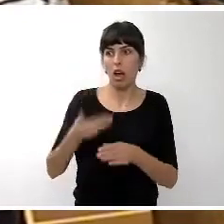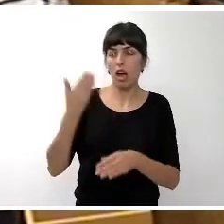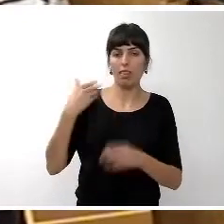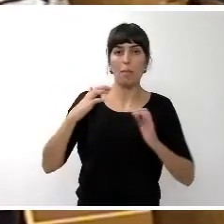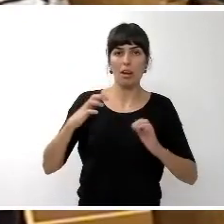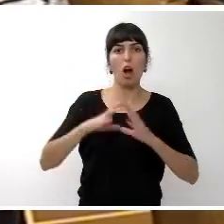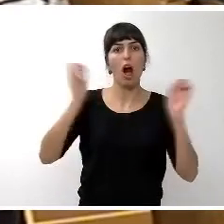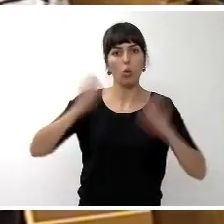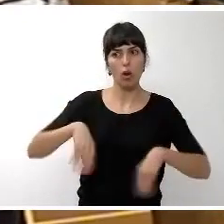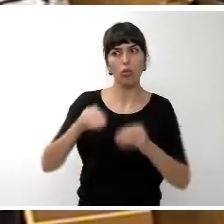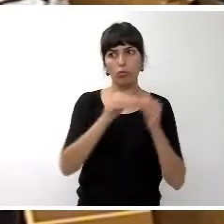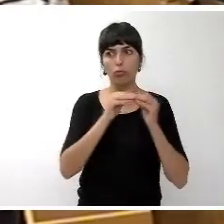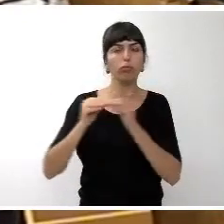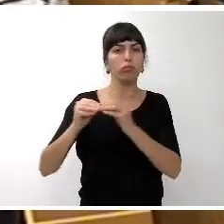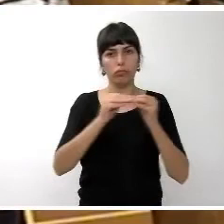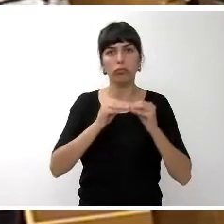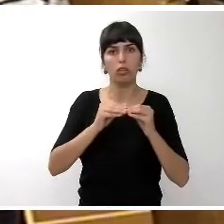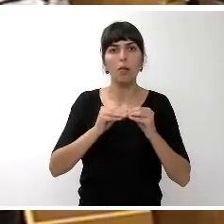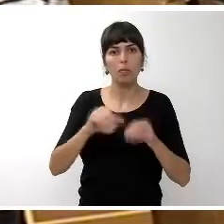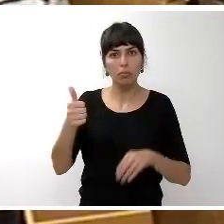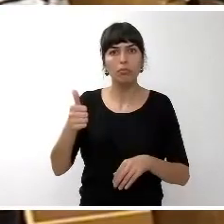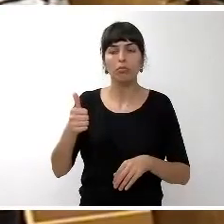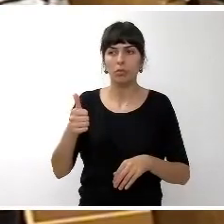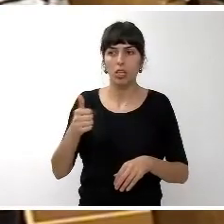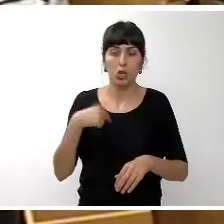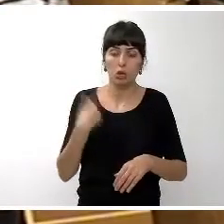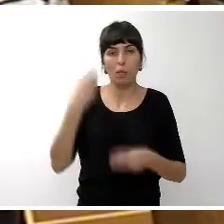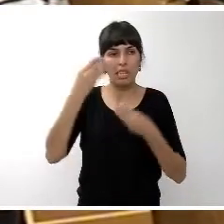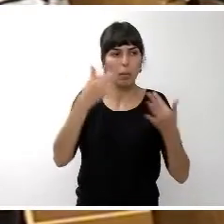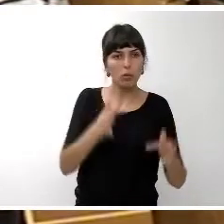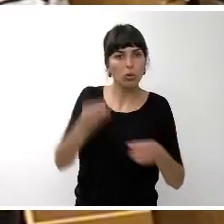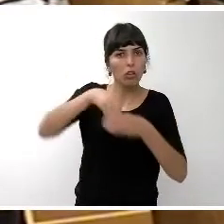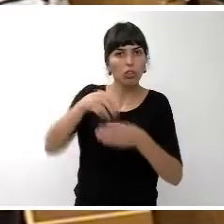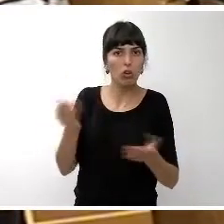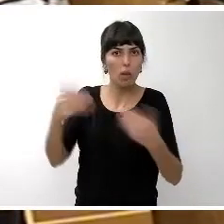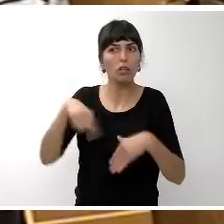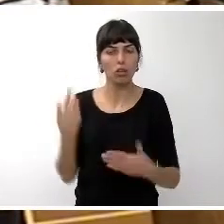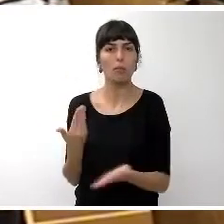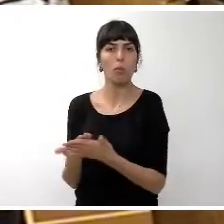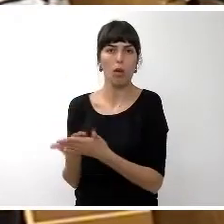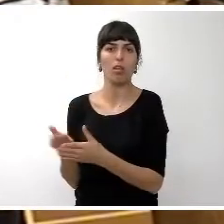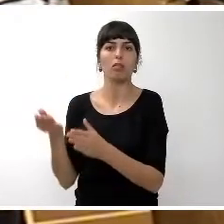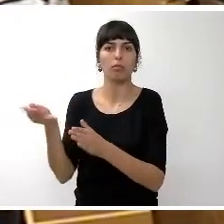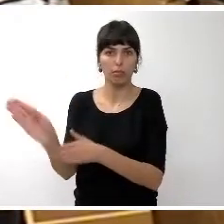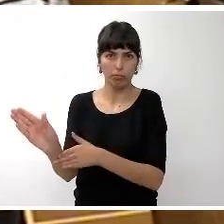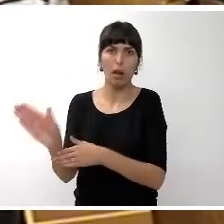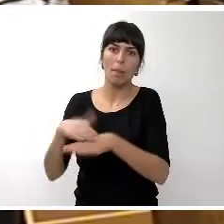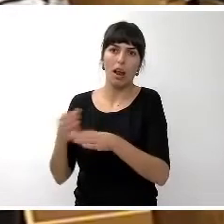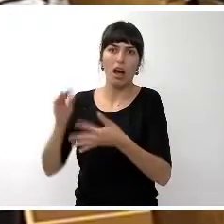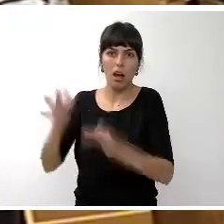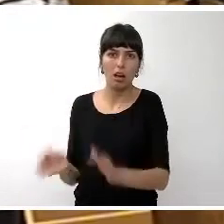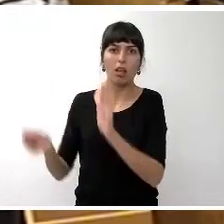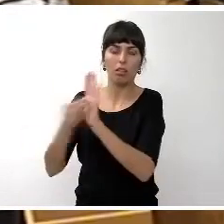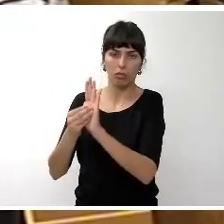unanimidad y que entendíamos no aparecía reflejado en dicho presupuesto de igual forma también y para equiparar las